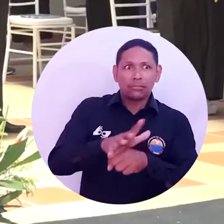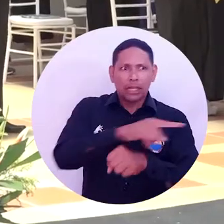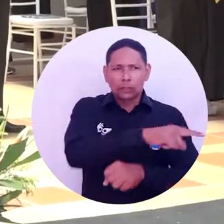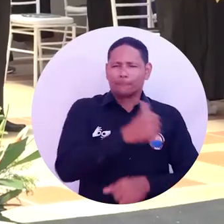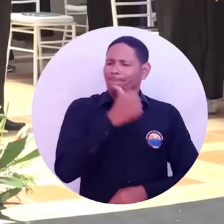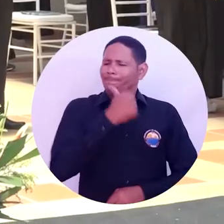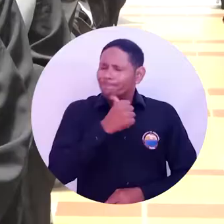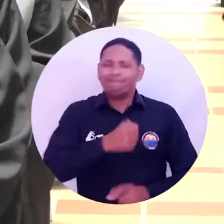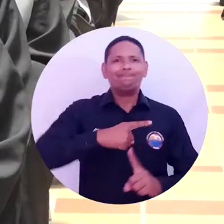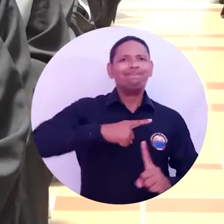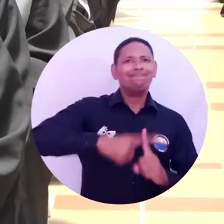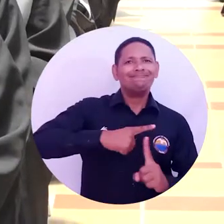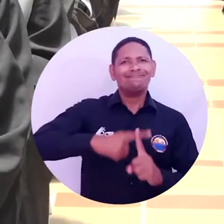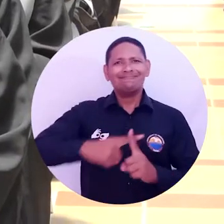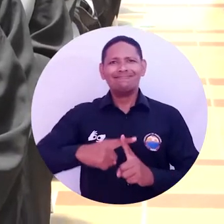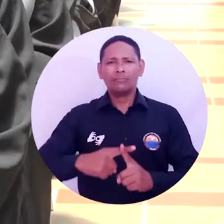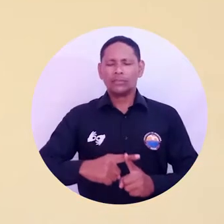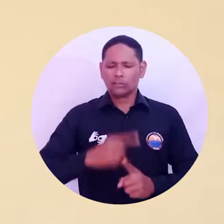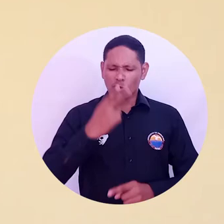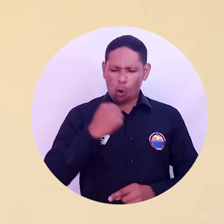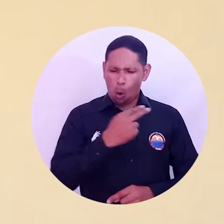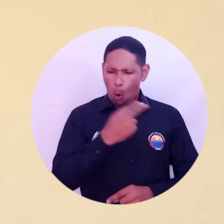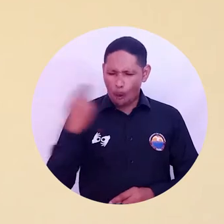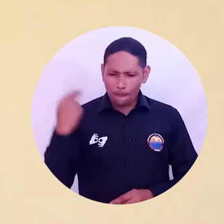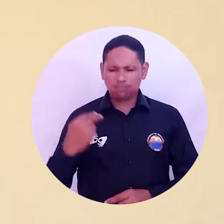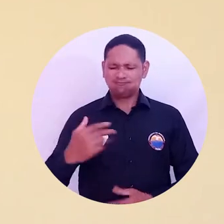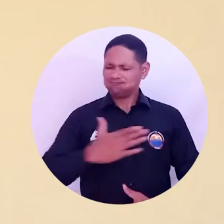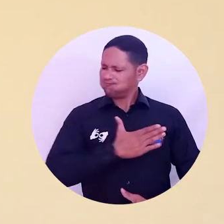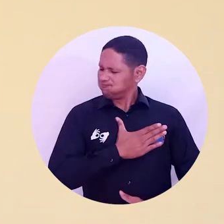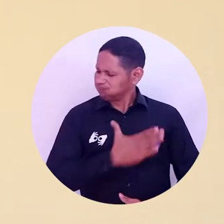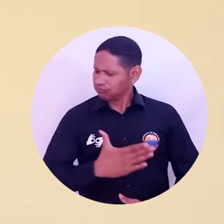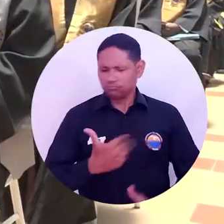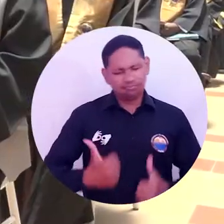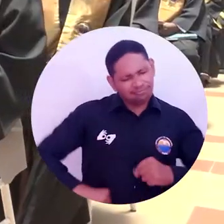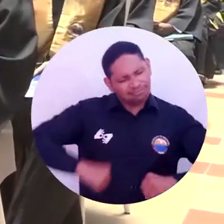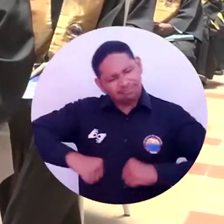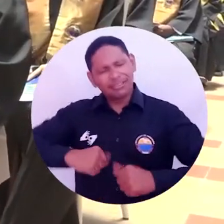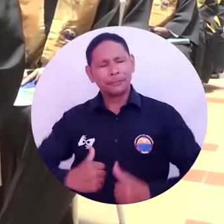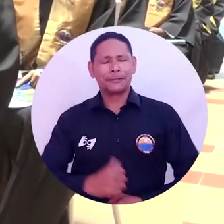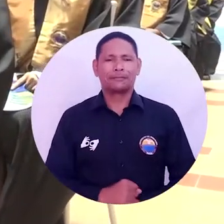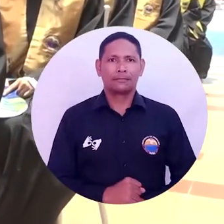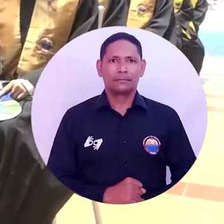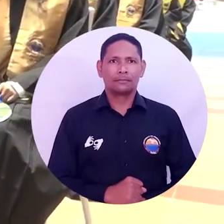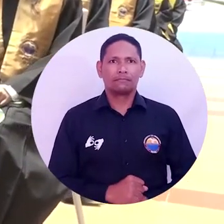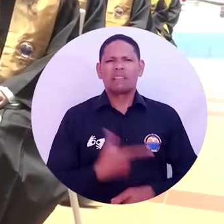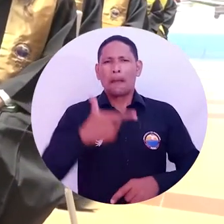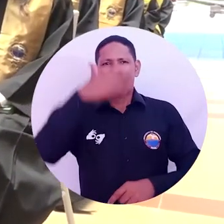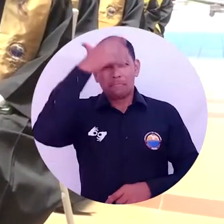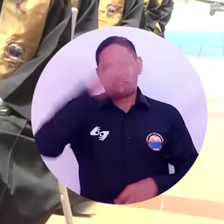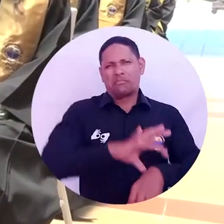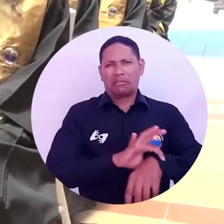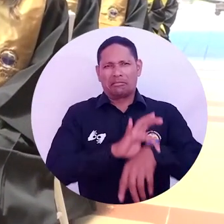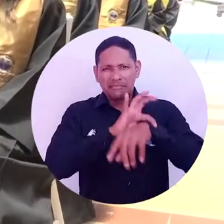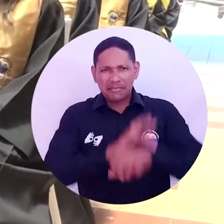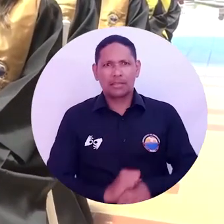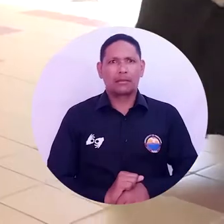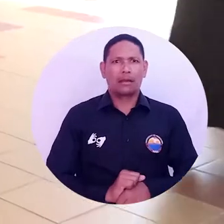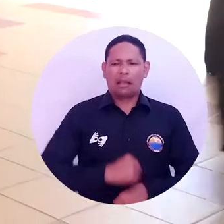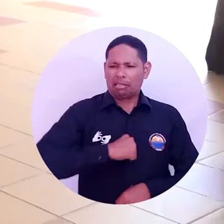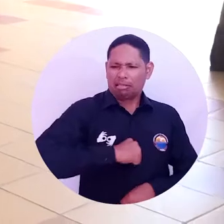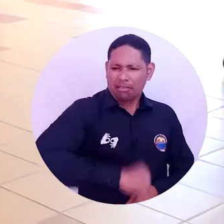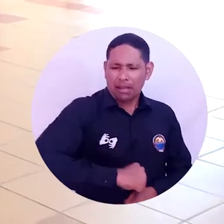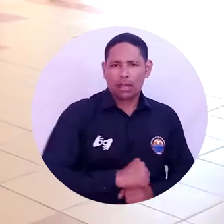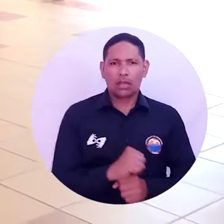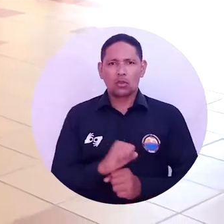sentido de resiliencia, de responsabilidad, de compromiso con todo lo que realizan. Profesionales de programas como medicina, derecho,